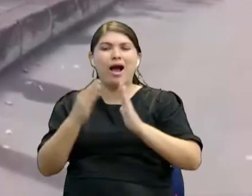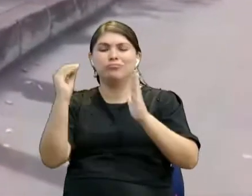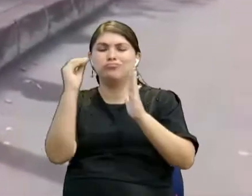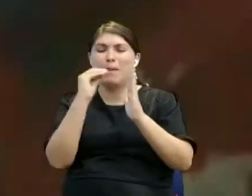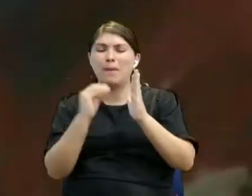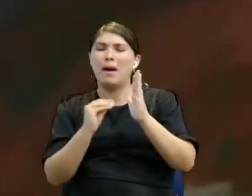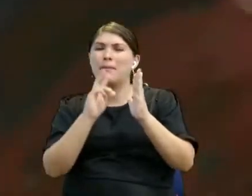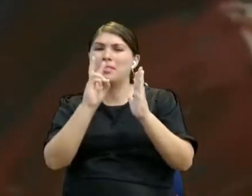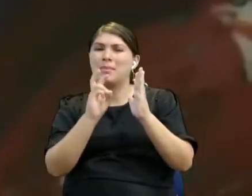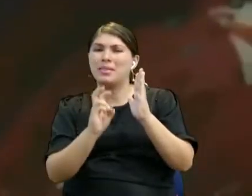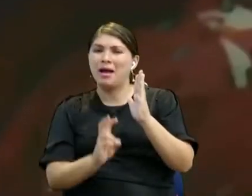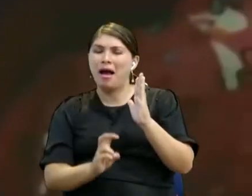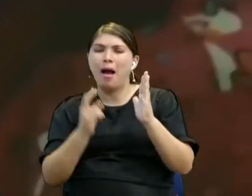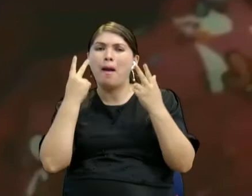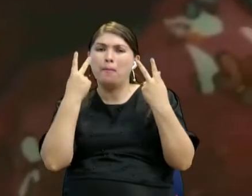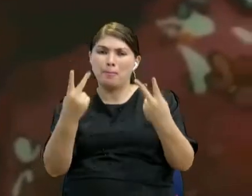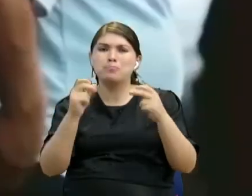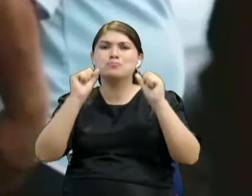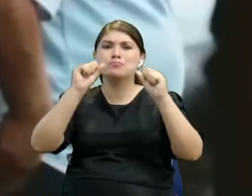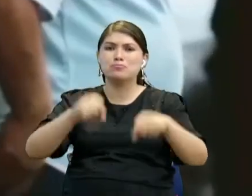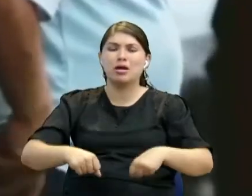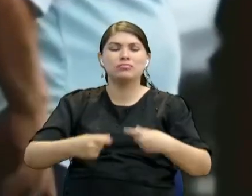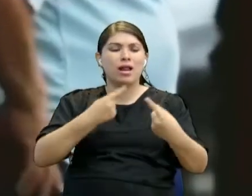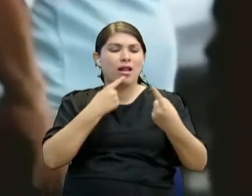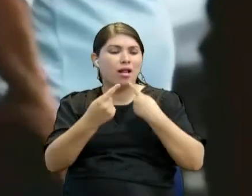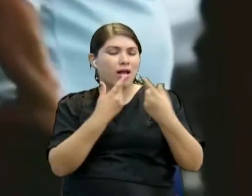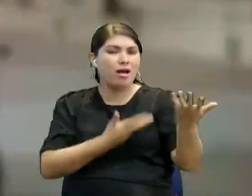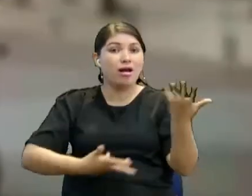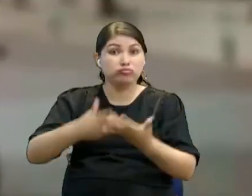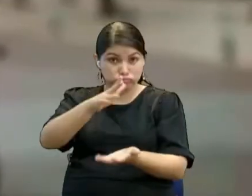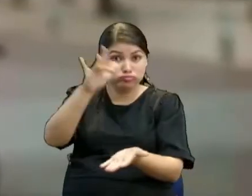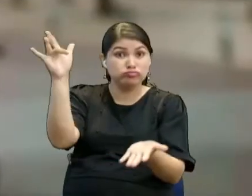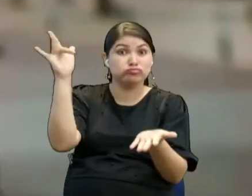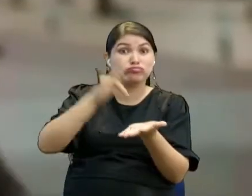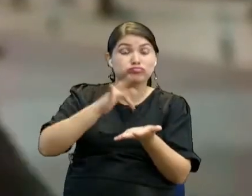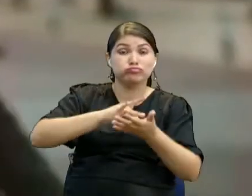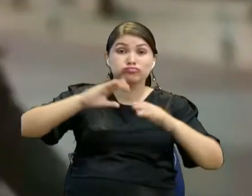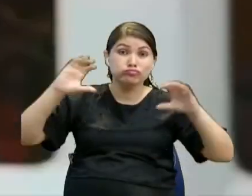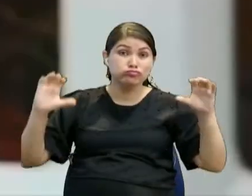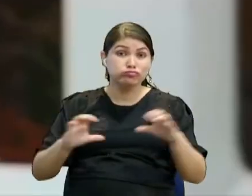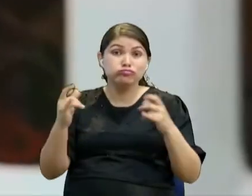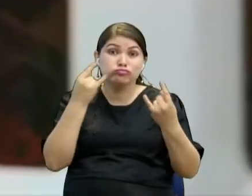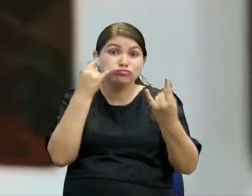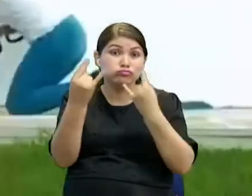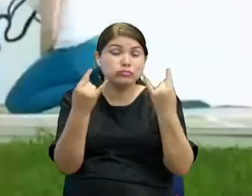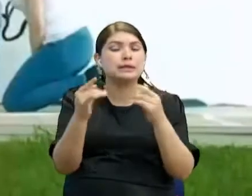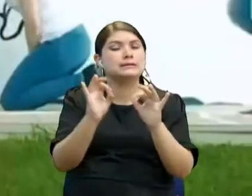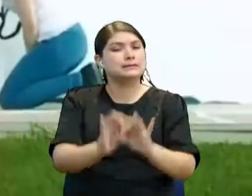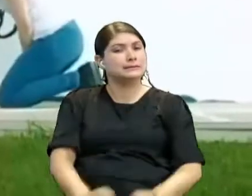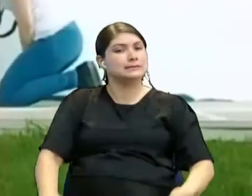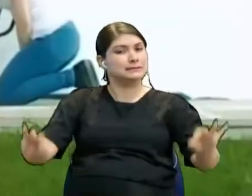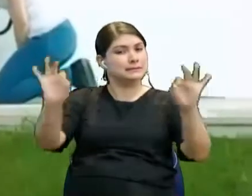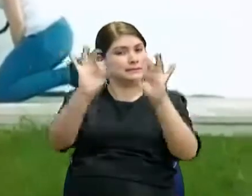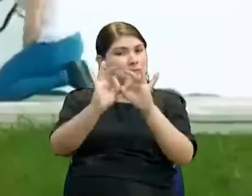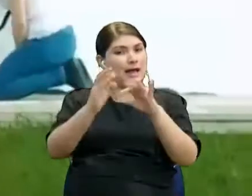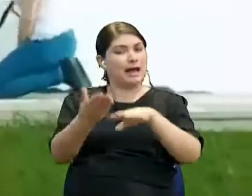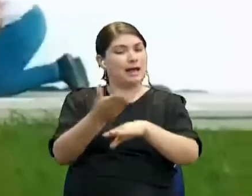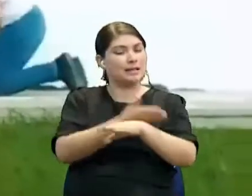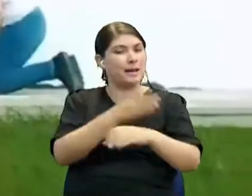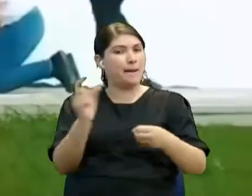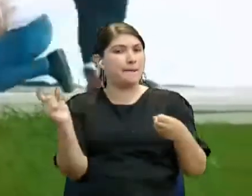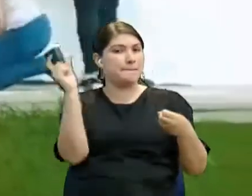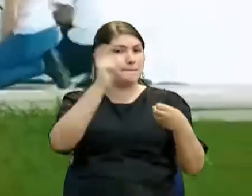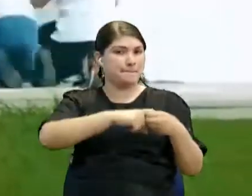las temáticas que se podrán vivenciar en los conversatorios. Para participar en las actividades de interés es indispensable realizar la